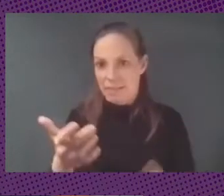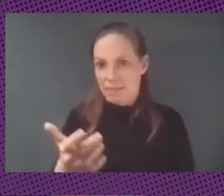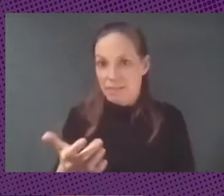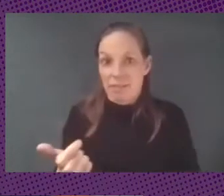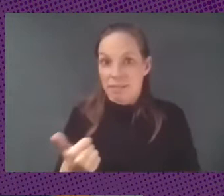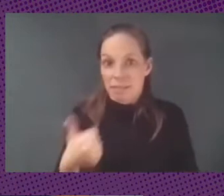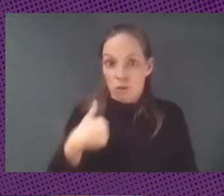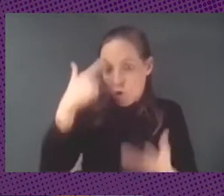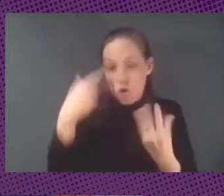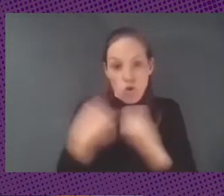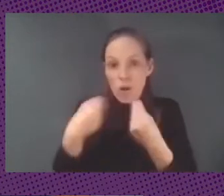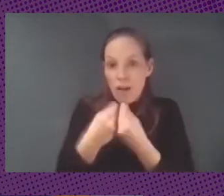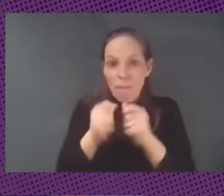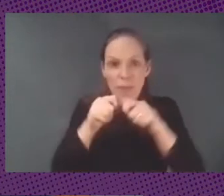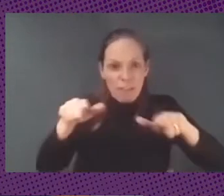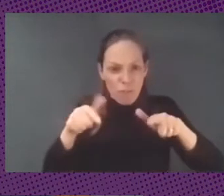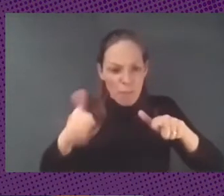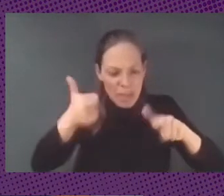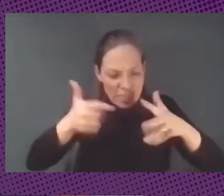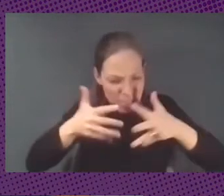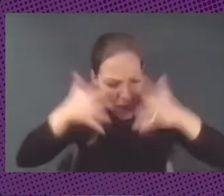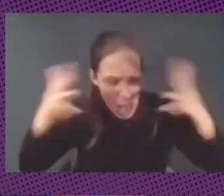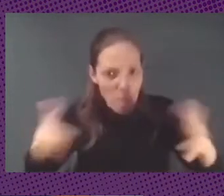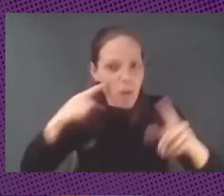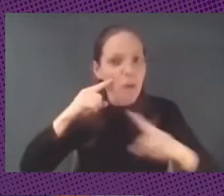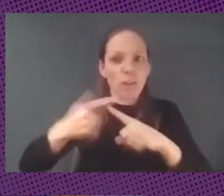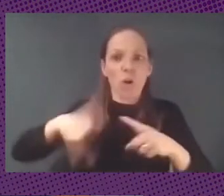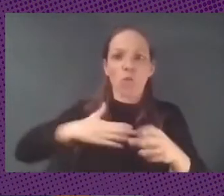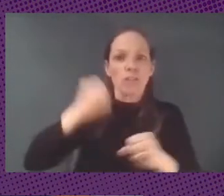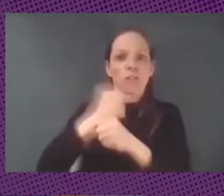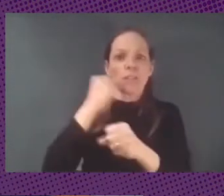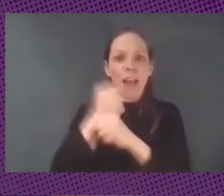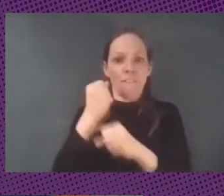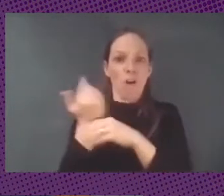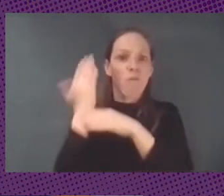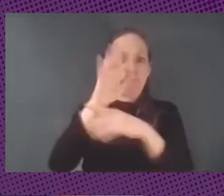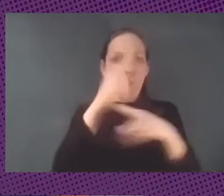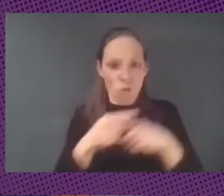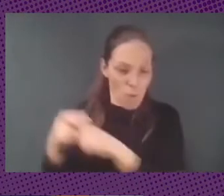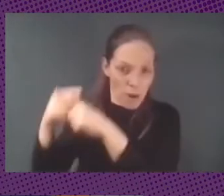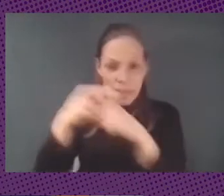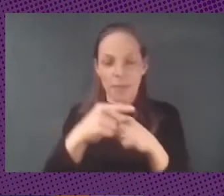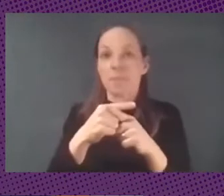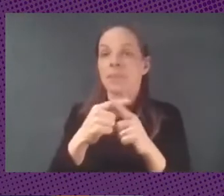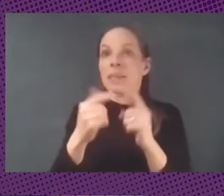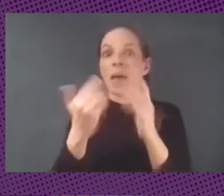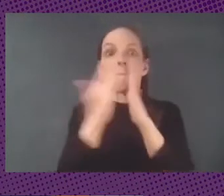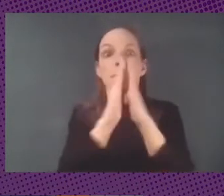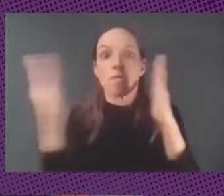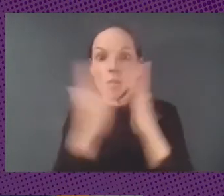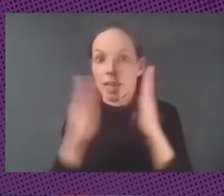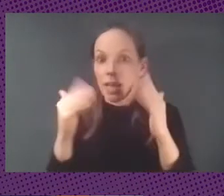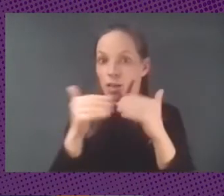plataformas más amplias para compartir nuestros trabajos bibliotecas o archivos donde podamos